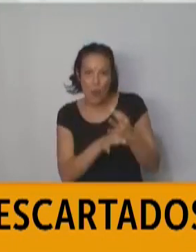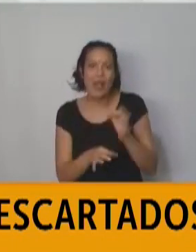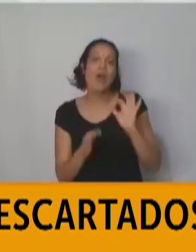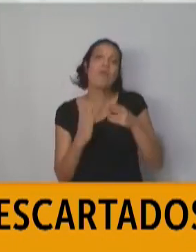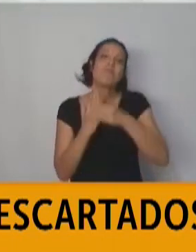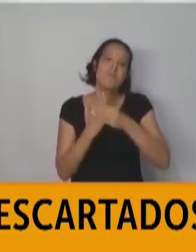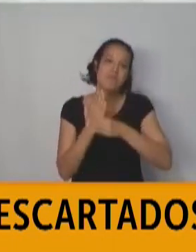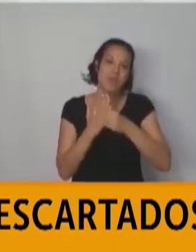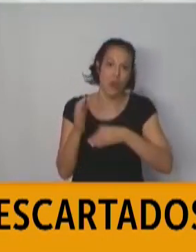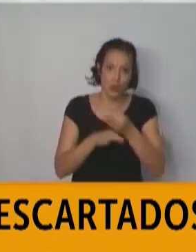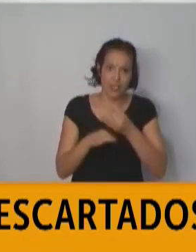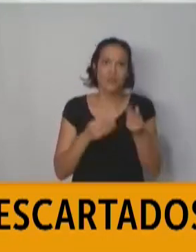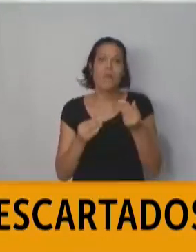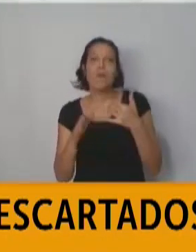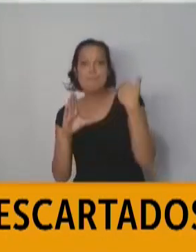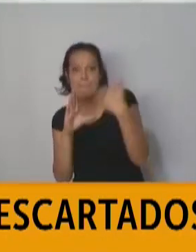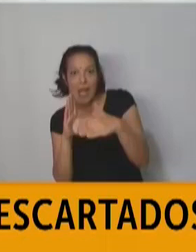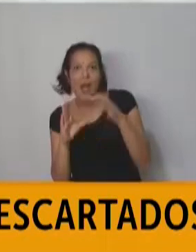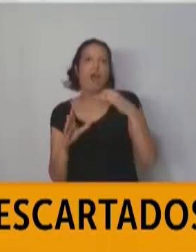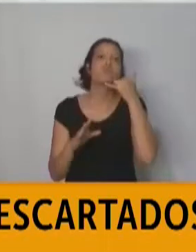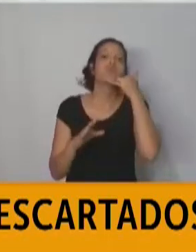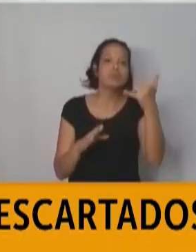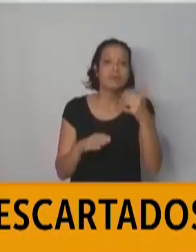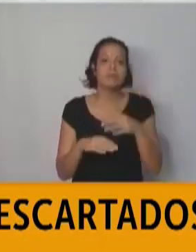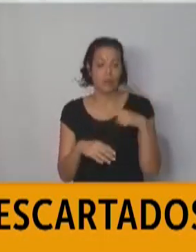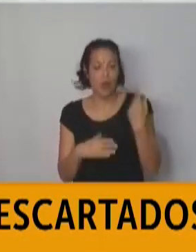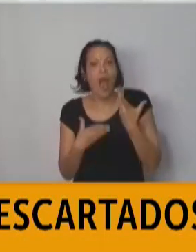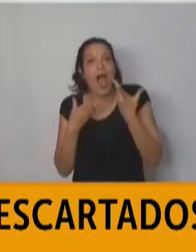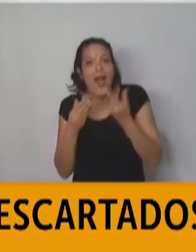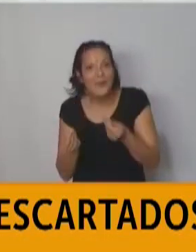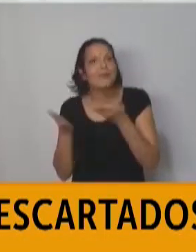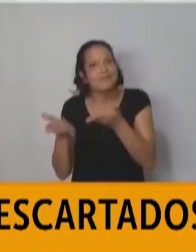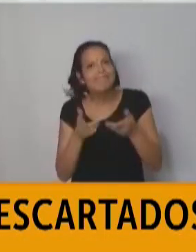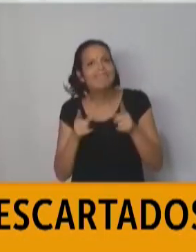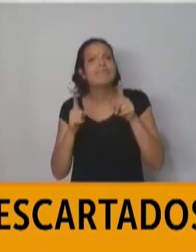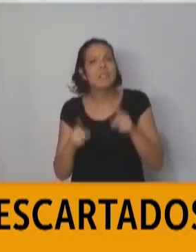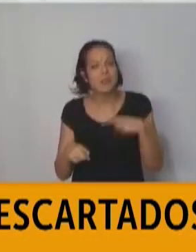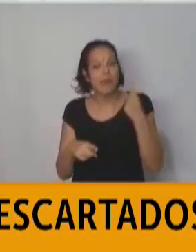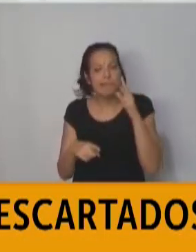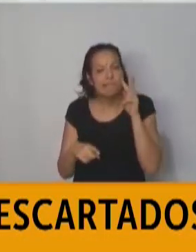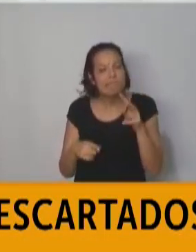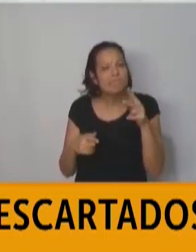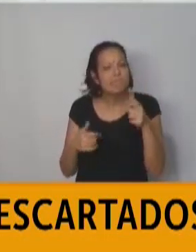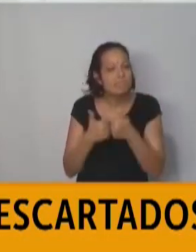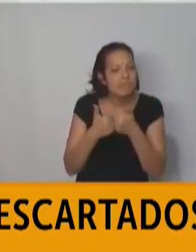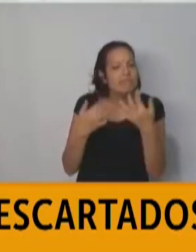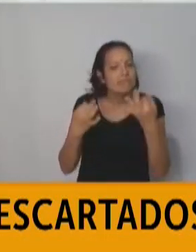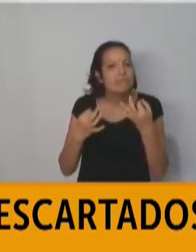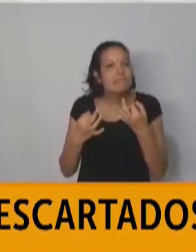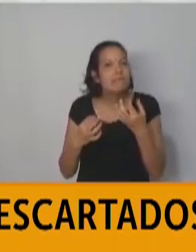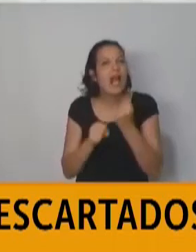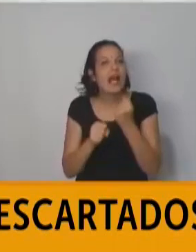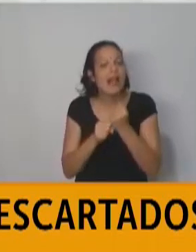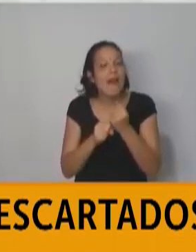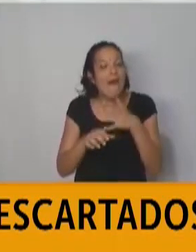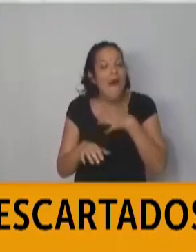vía mail o vía telefónica. Así asesoramos y a su vez nosotros supervisamos que estas propuestas estén llegando